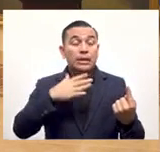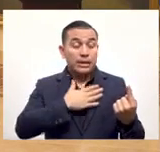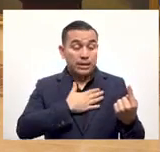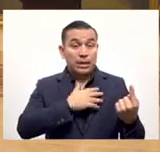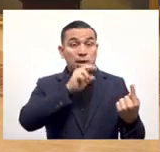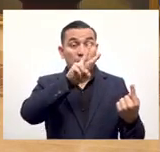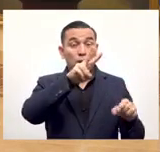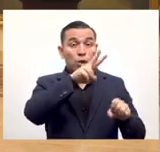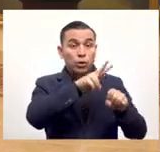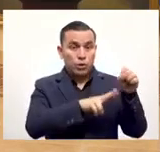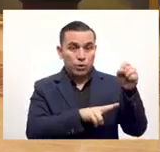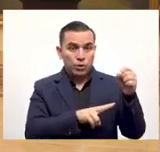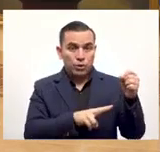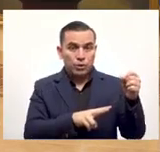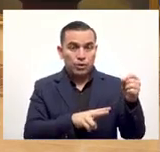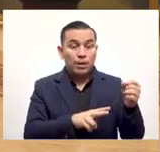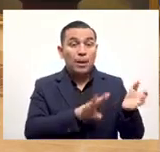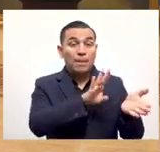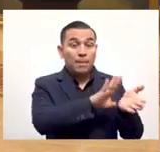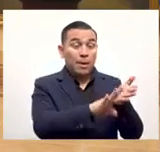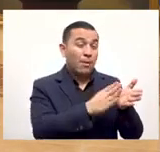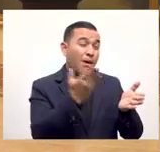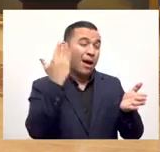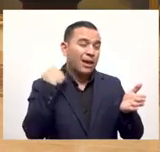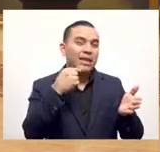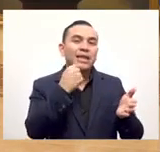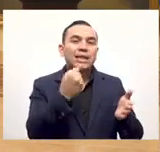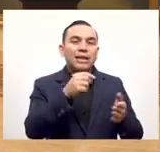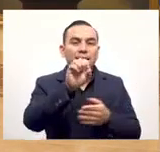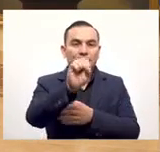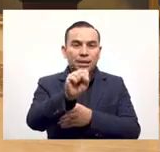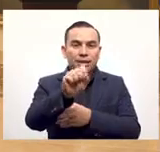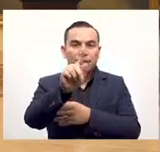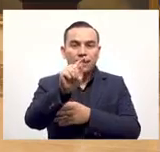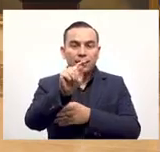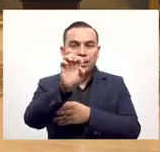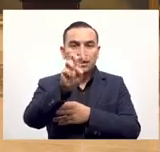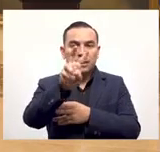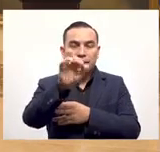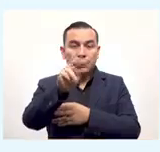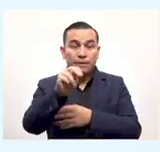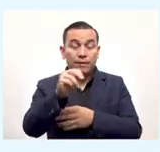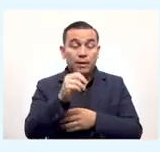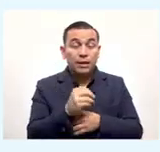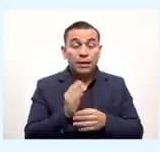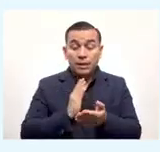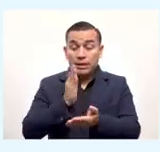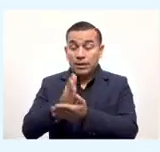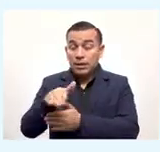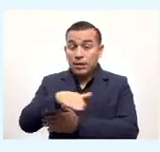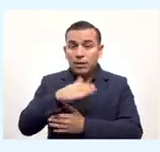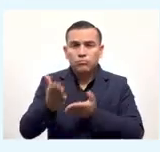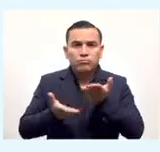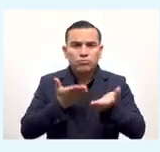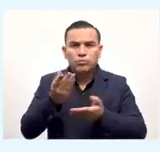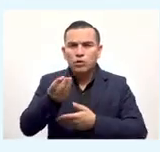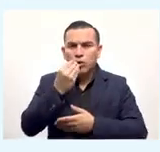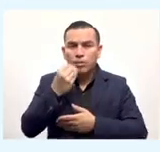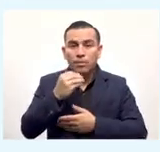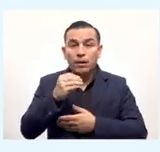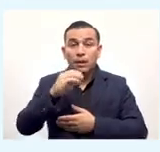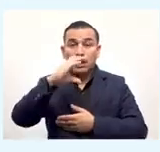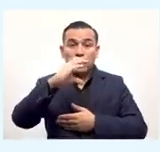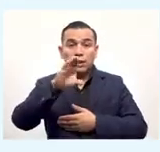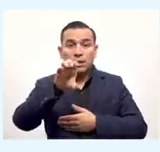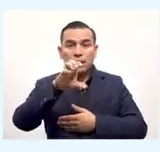ya tiene sus dos dólares que le pagó Steve y entonces va donde Cecilia que tiene una venta de